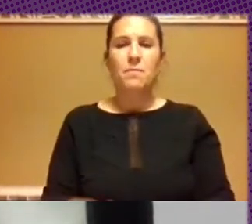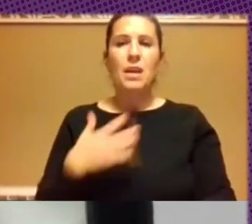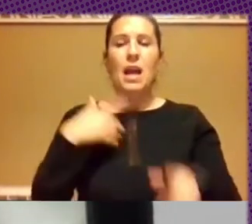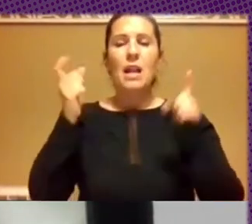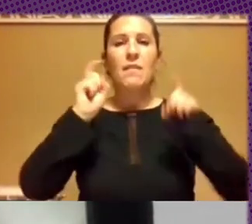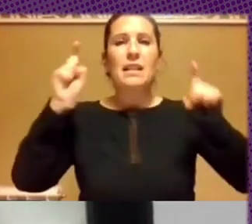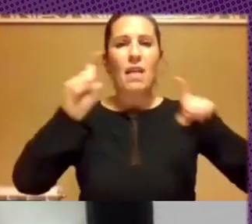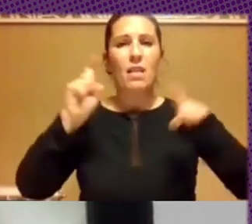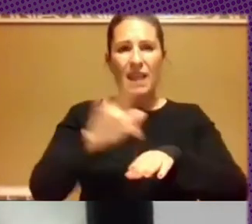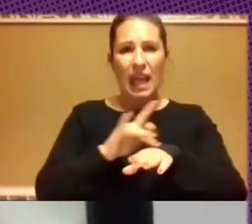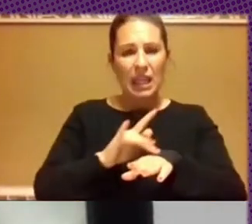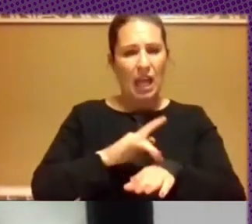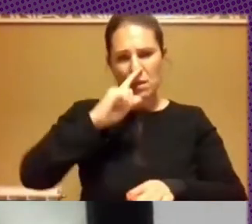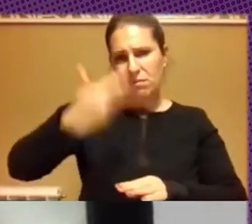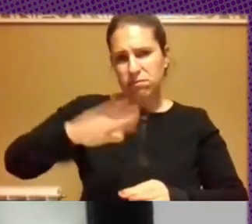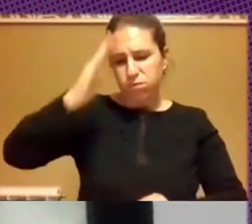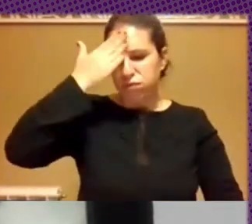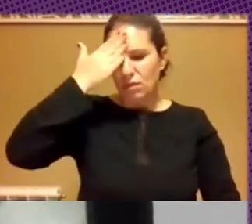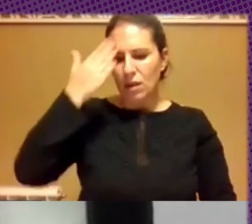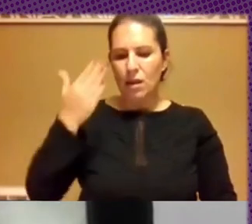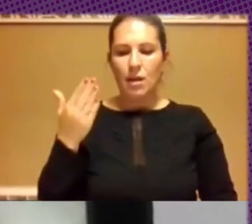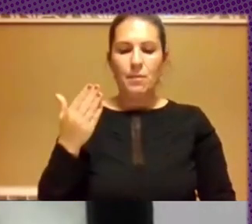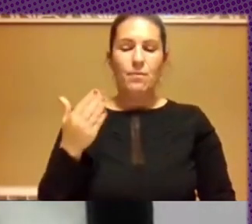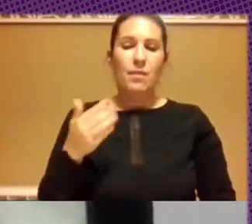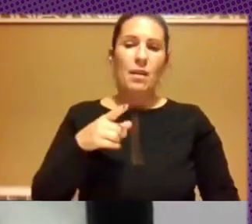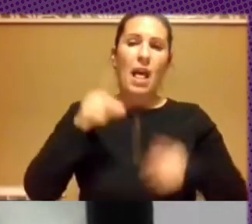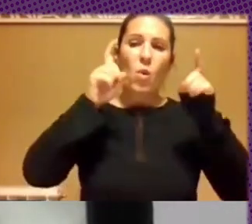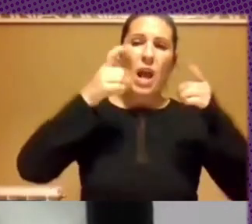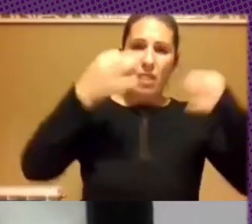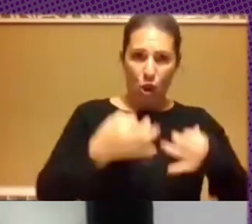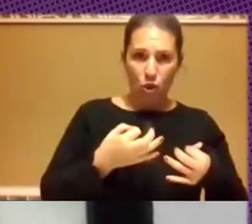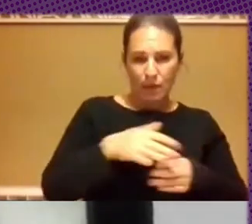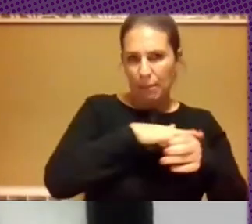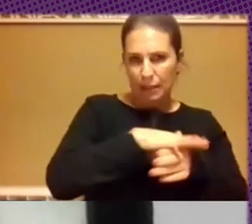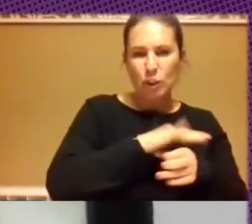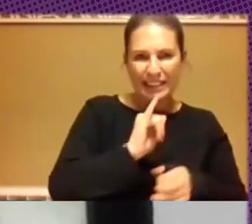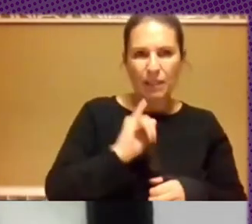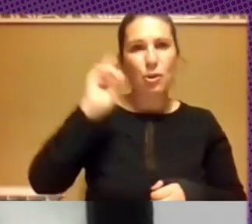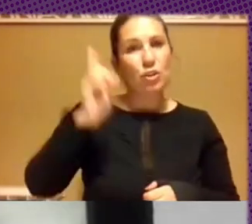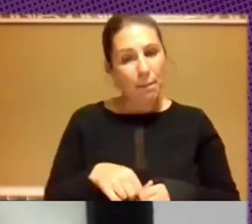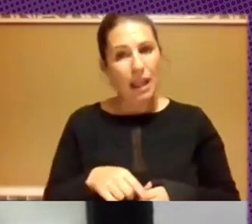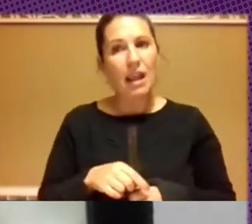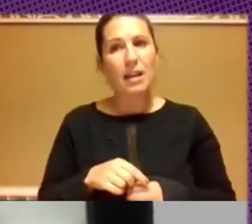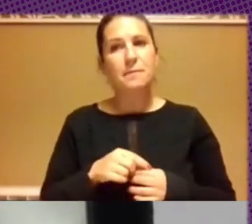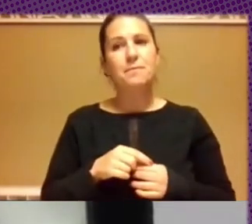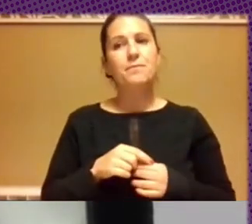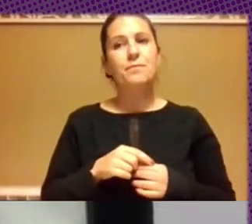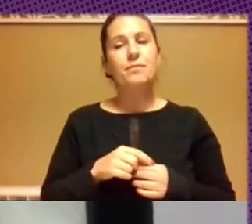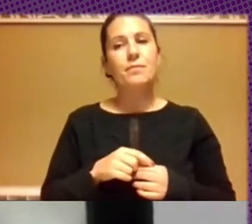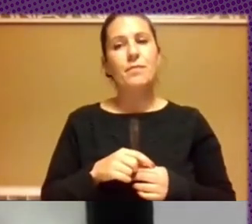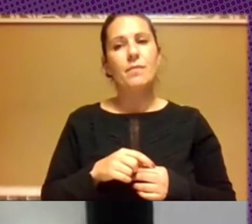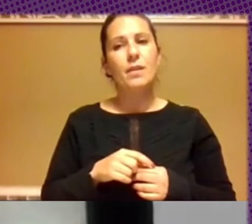pero que no sólo pasa por la educación formal sino que eso también involucra un